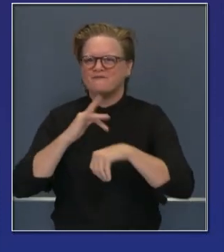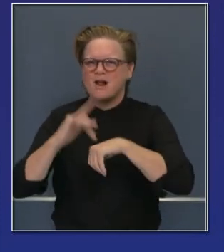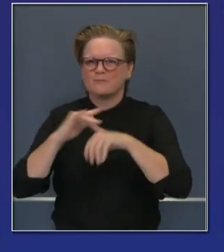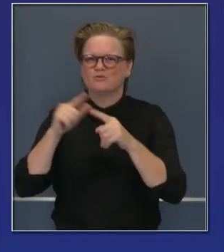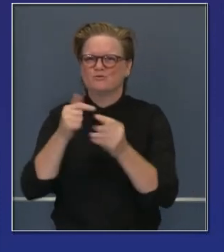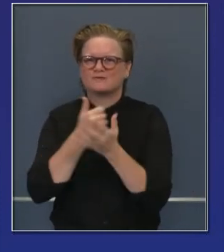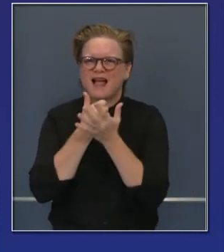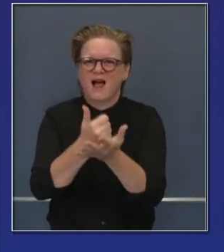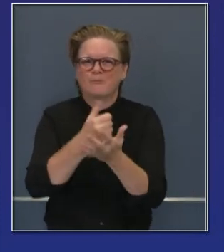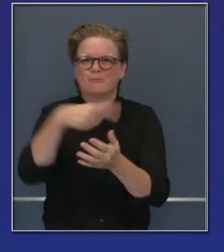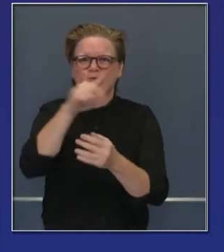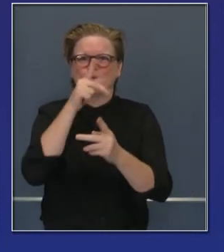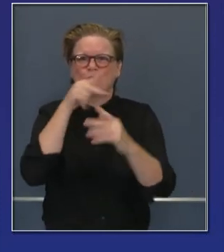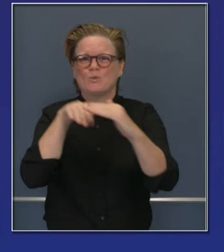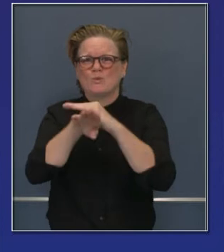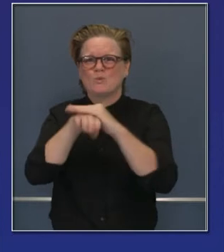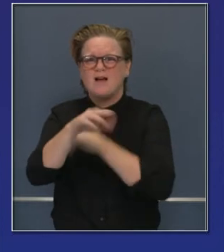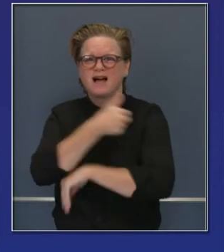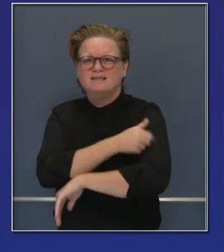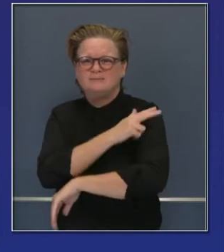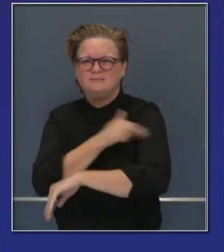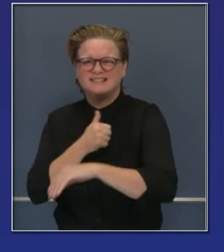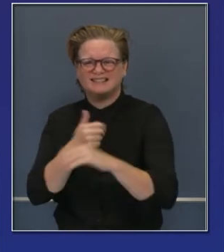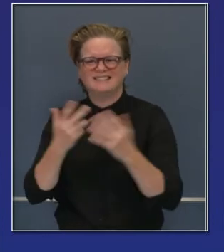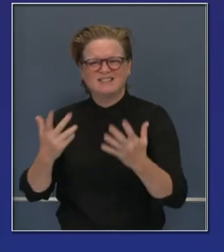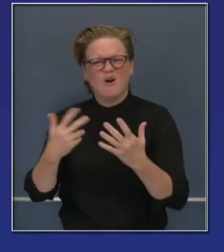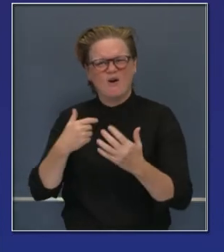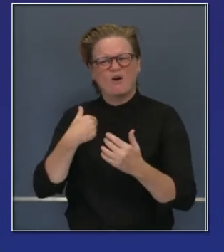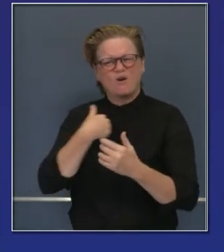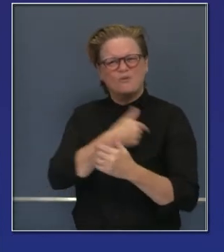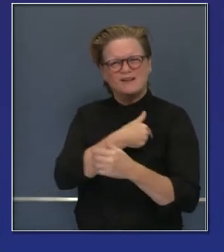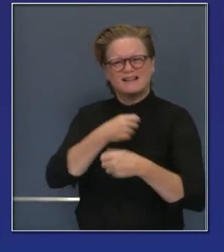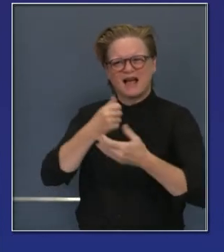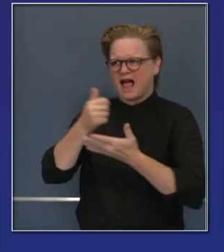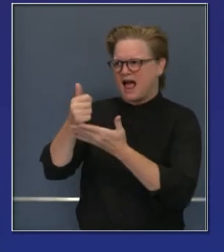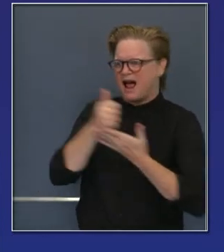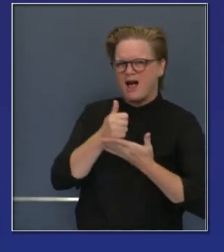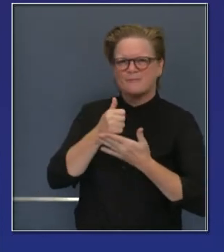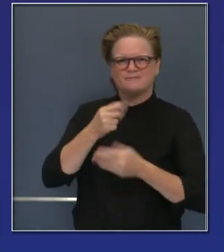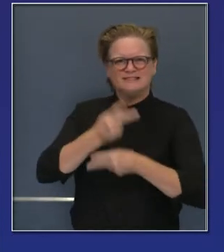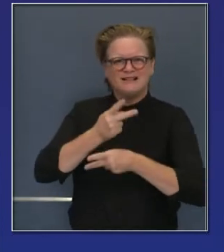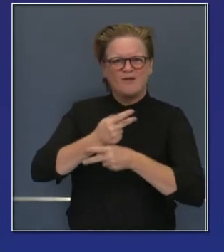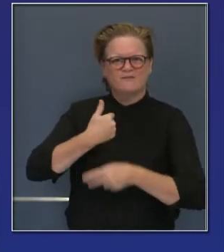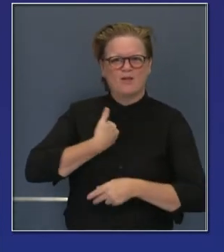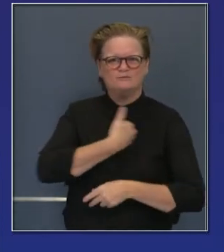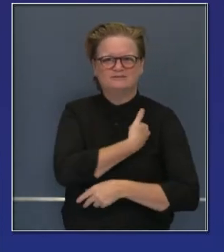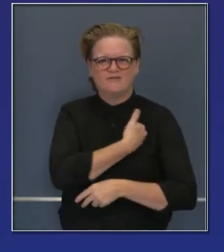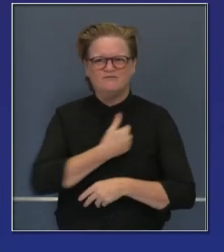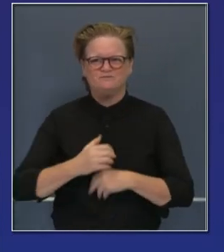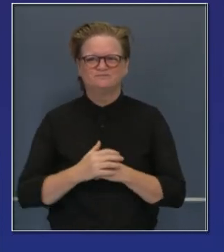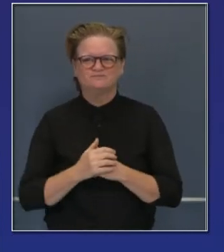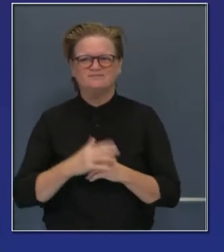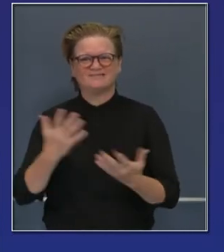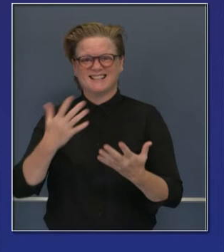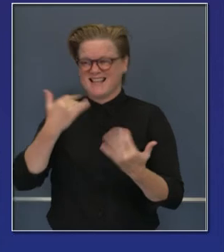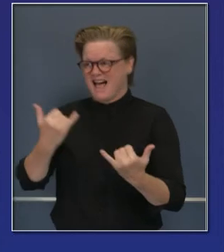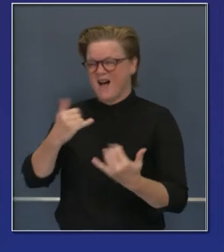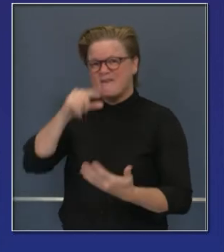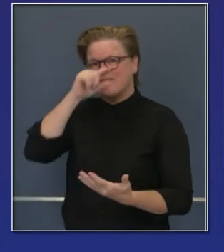seguir haciendo lo que hemos estado haciendo. Y con el Día de Acción de Gracias, esta semana es una semana importante para